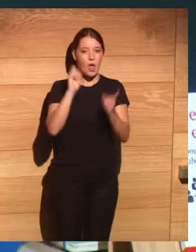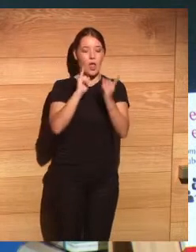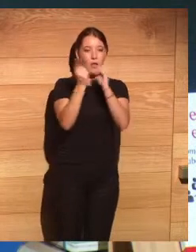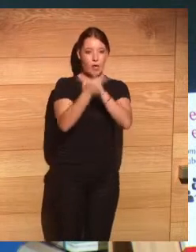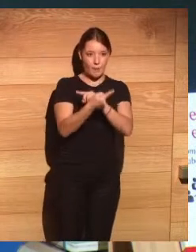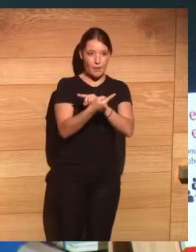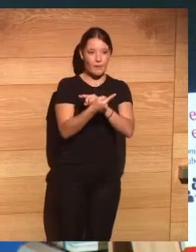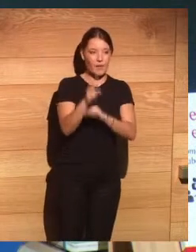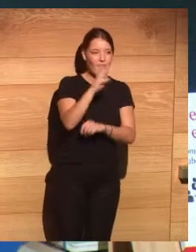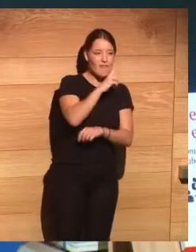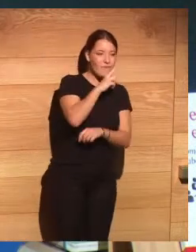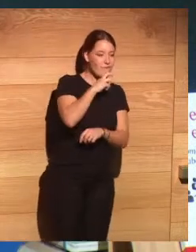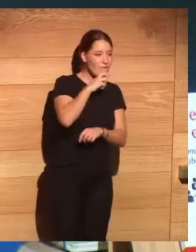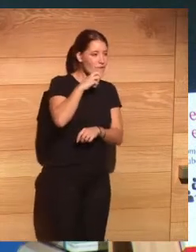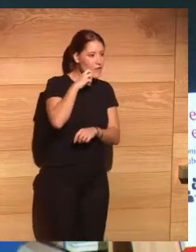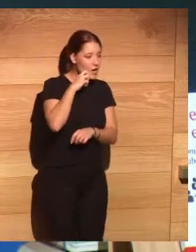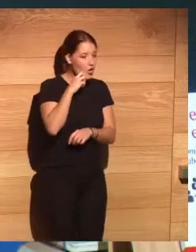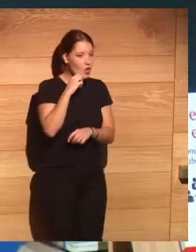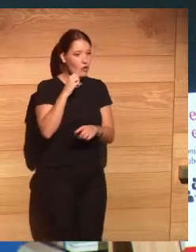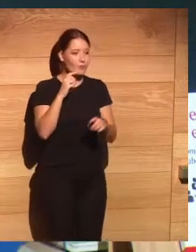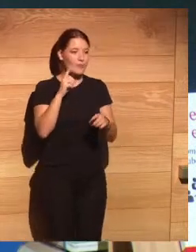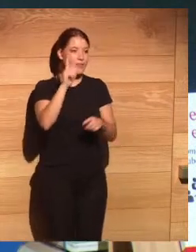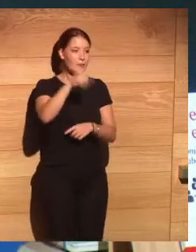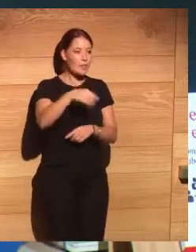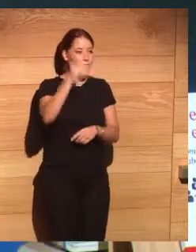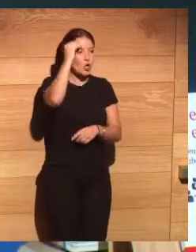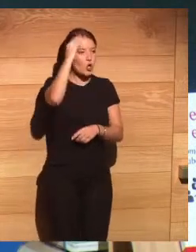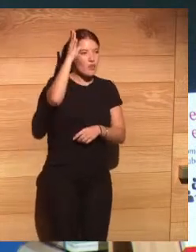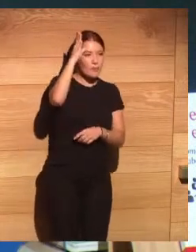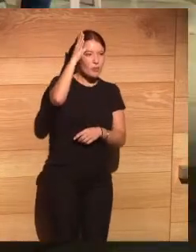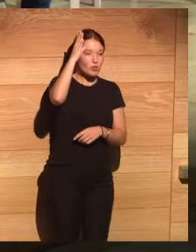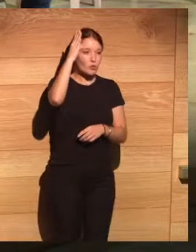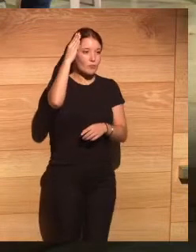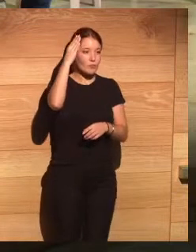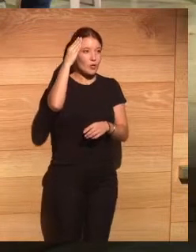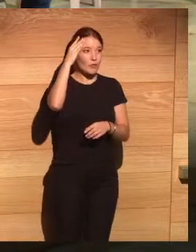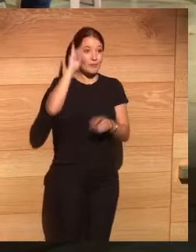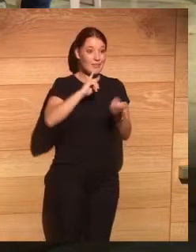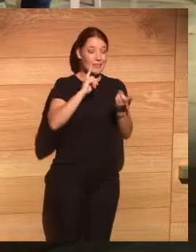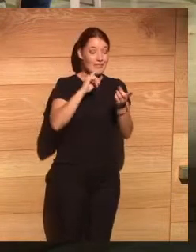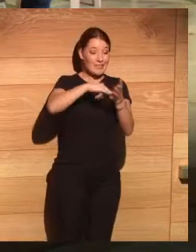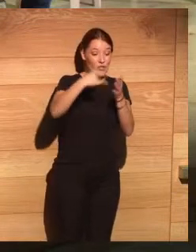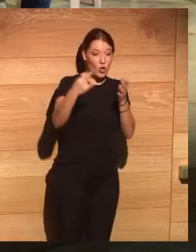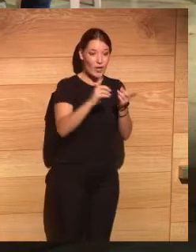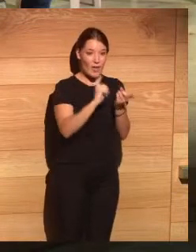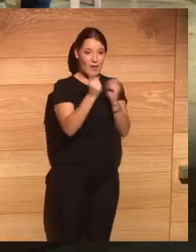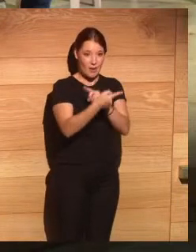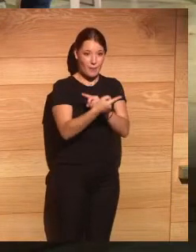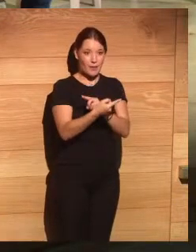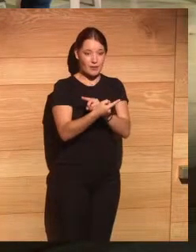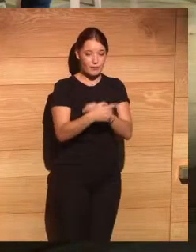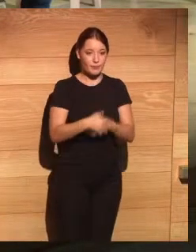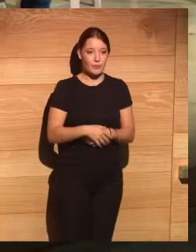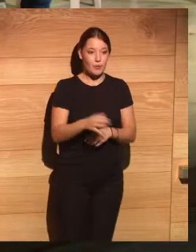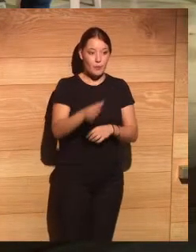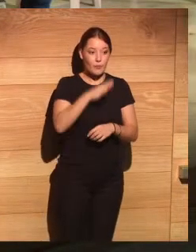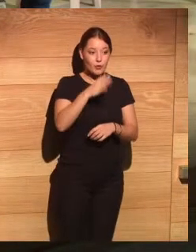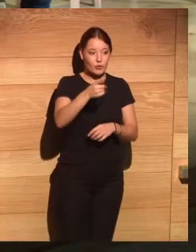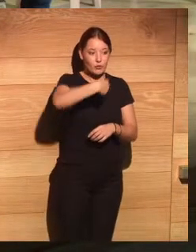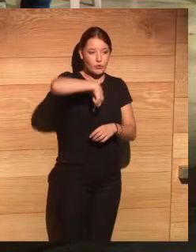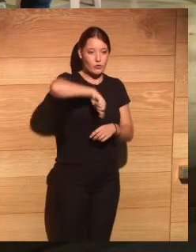ese valor de años ese valor de la acumulación de conocimiento la tecnología nos está cambiando el concepto de experiencia por lo tanto tenemos que